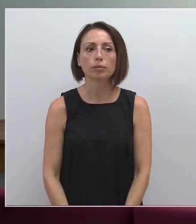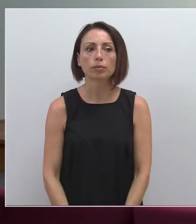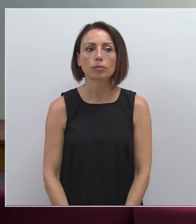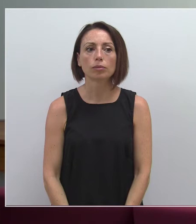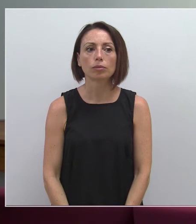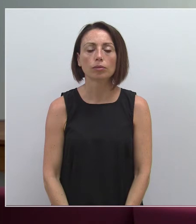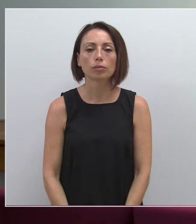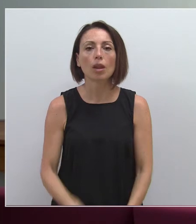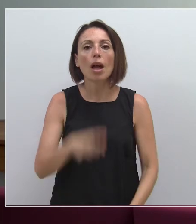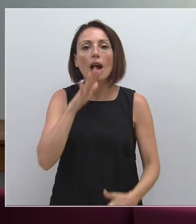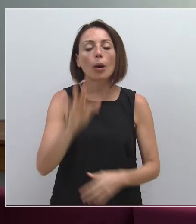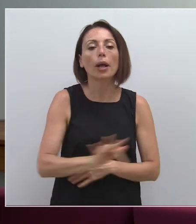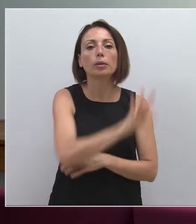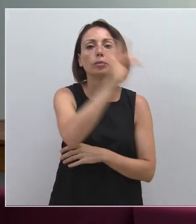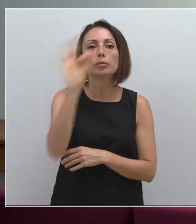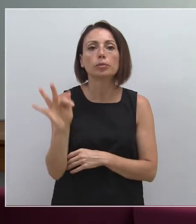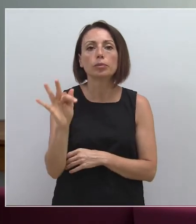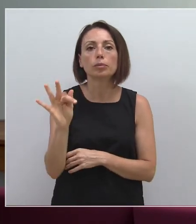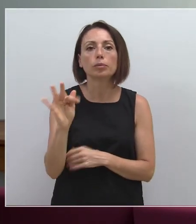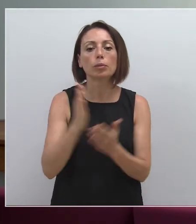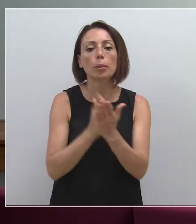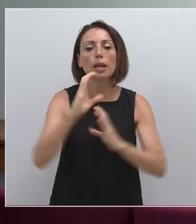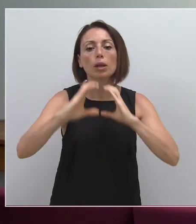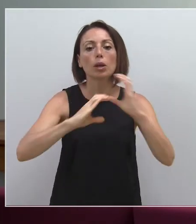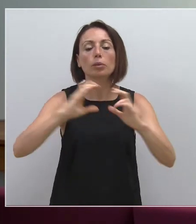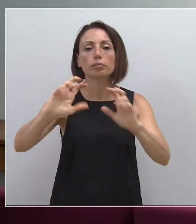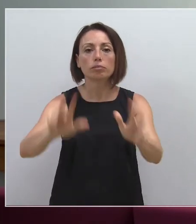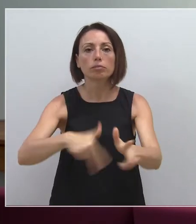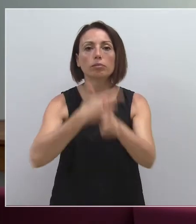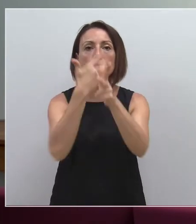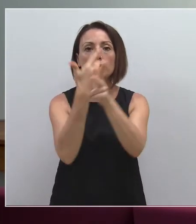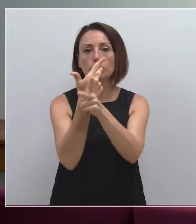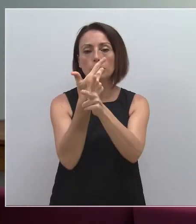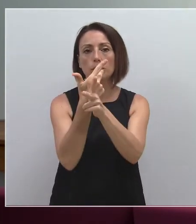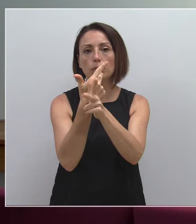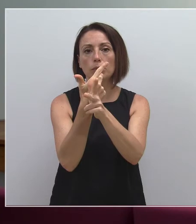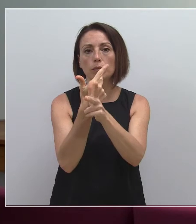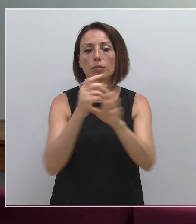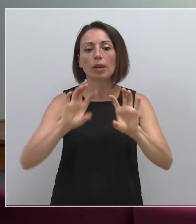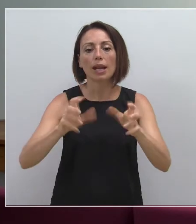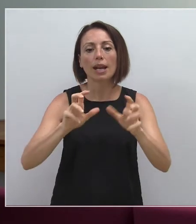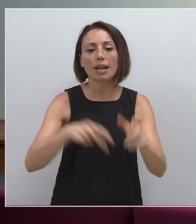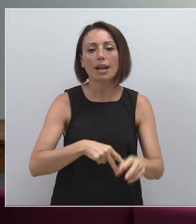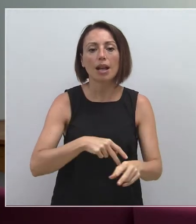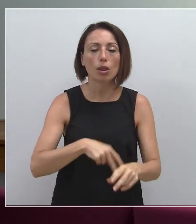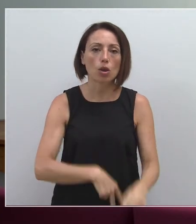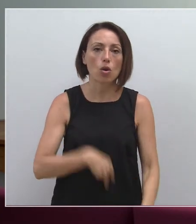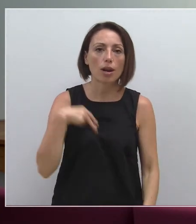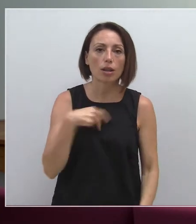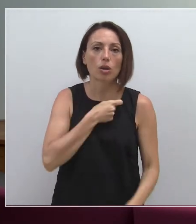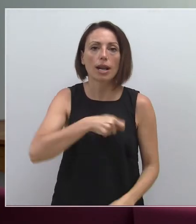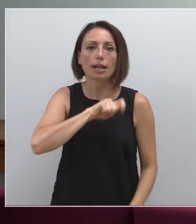Damos paso ahora a los medios que están conectados a través de videoconferencia. Radio Nacional de España, María José